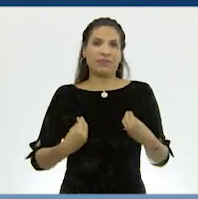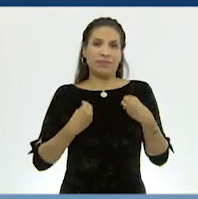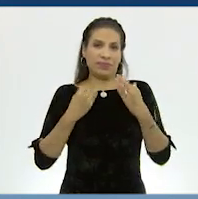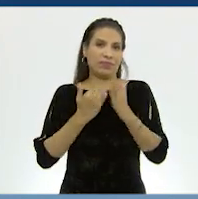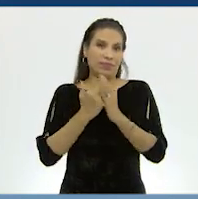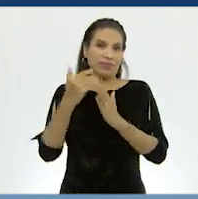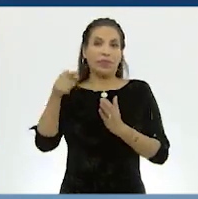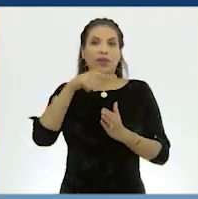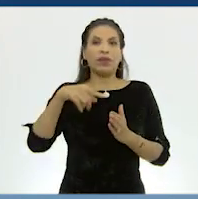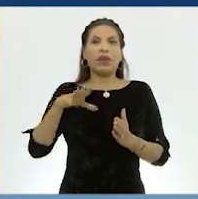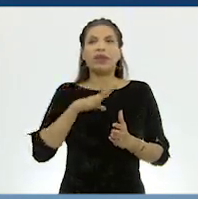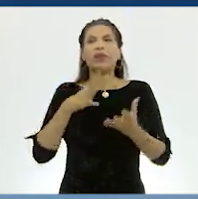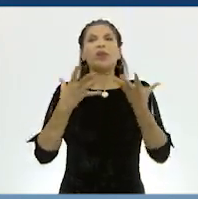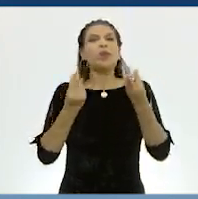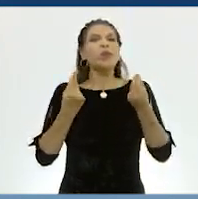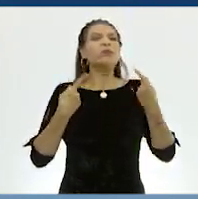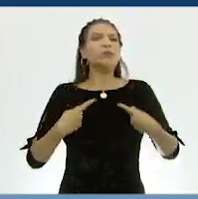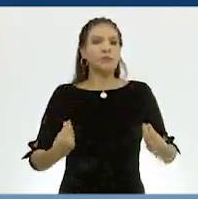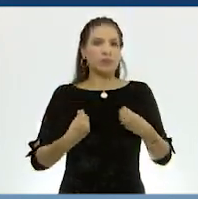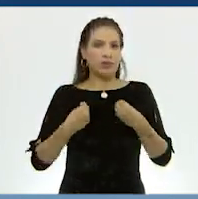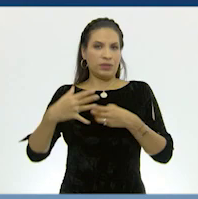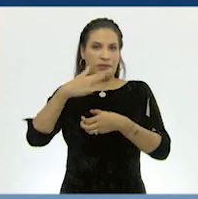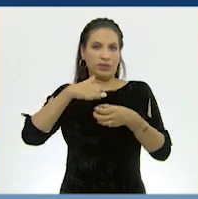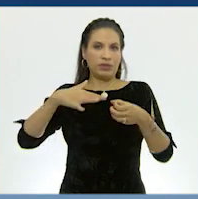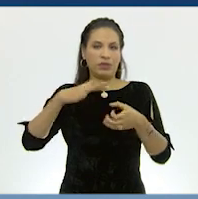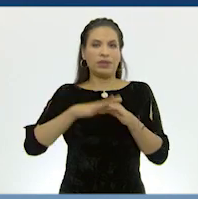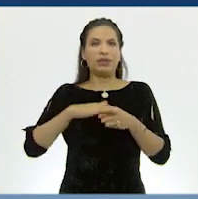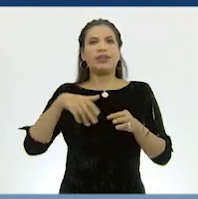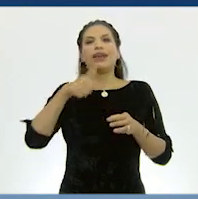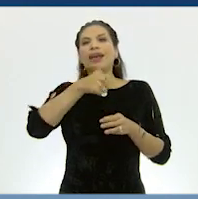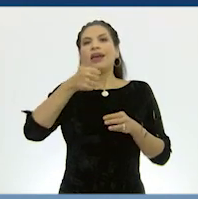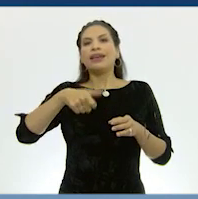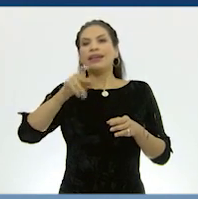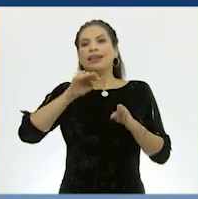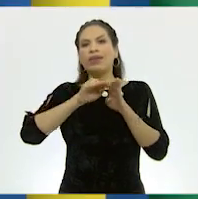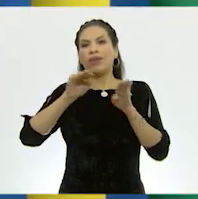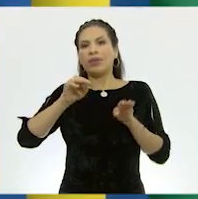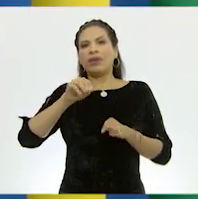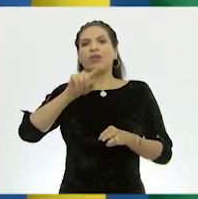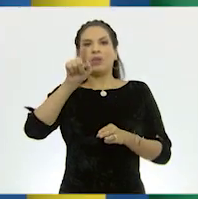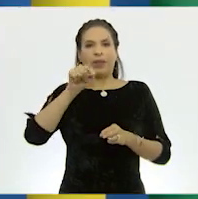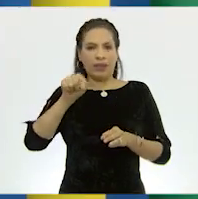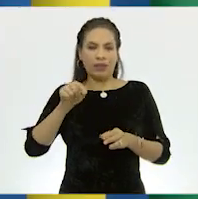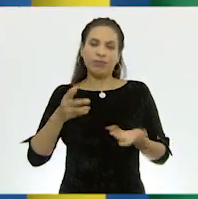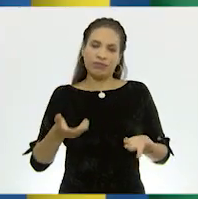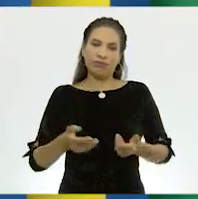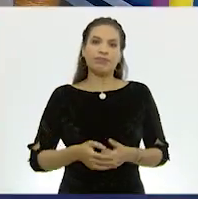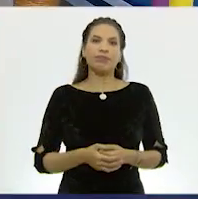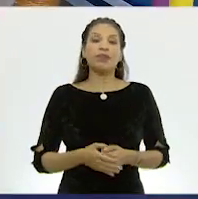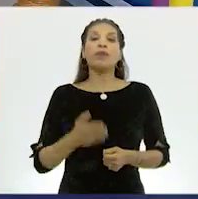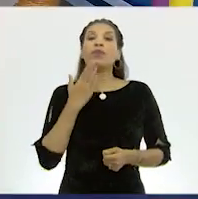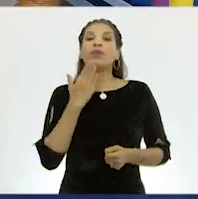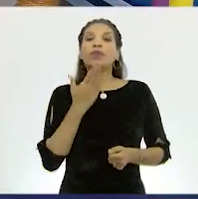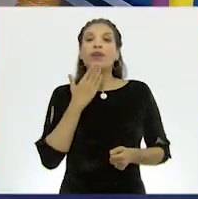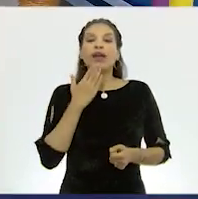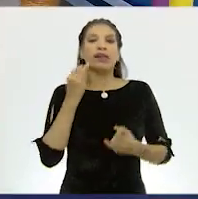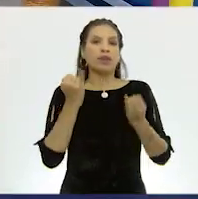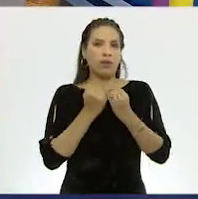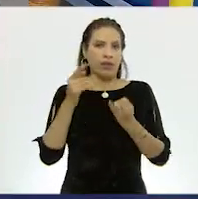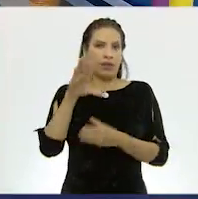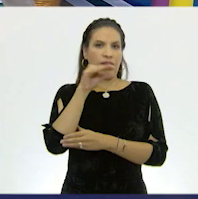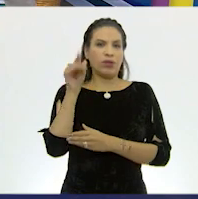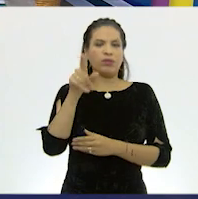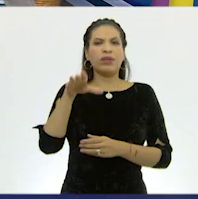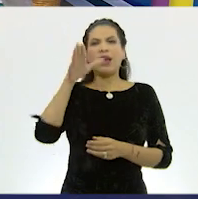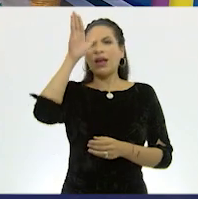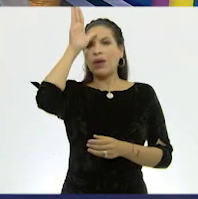O sea que tienen muchos habitantes por kilómetro cuadrado. Perú, de acuerdo con Tom, profesor. Muy bien, muy bien. Además, Tom, te